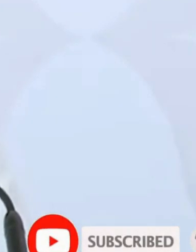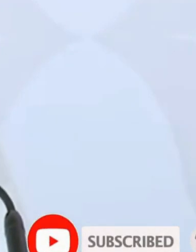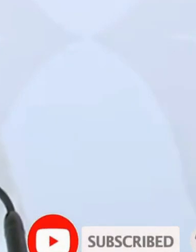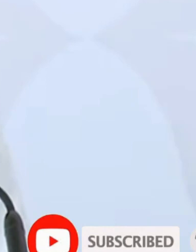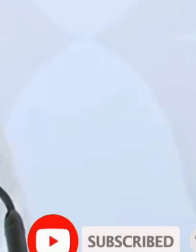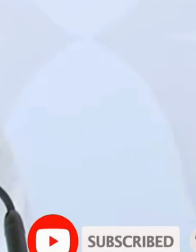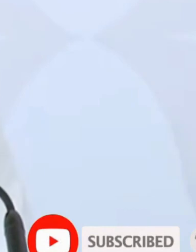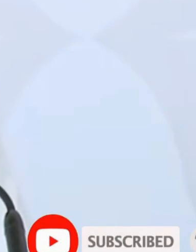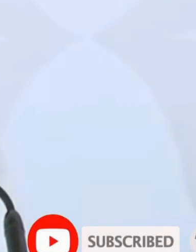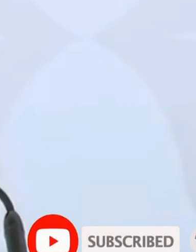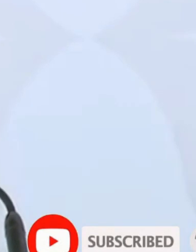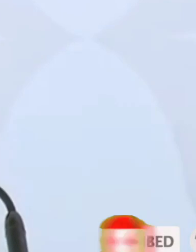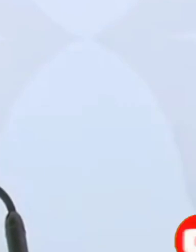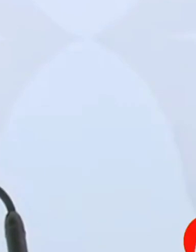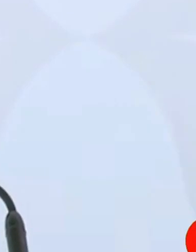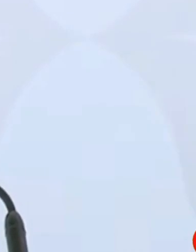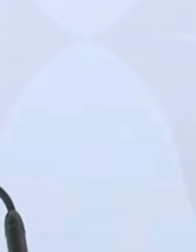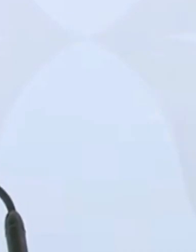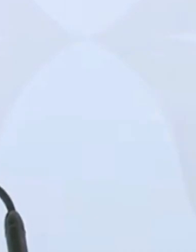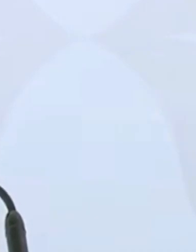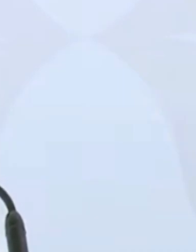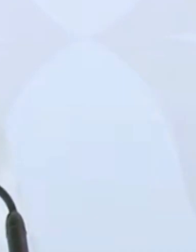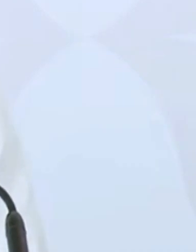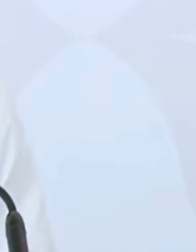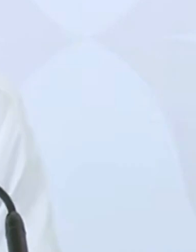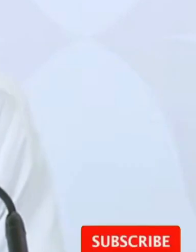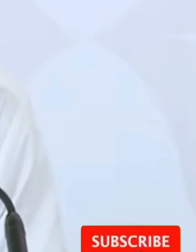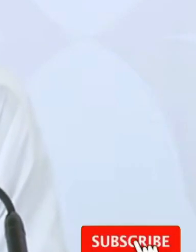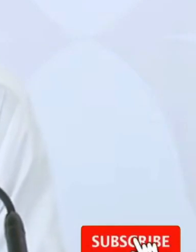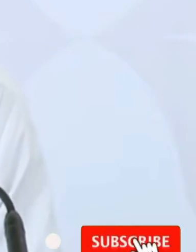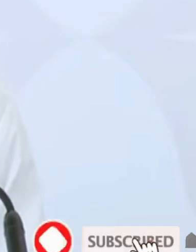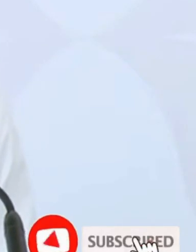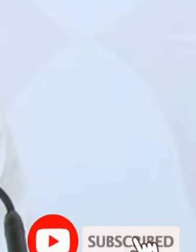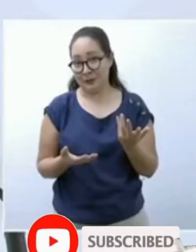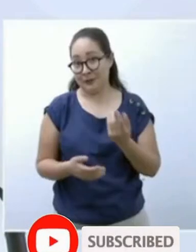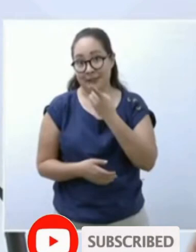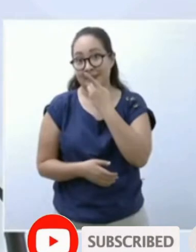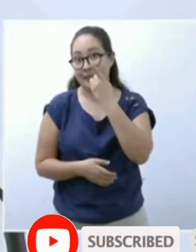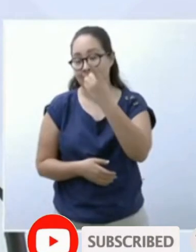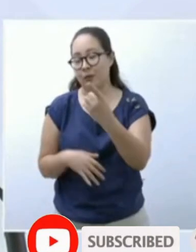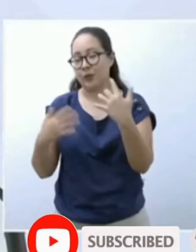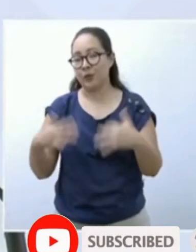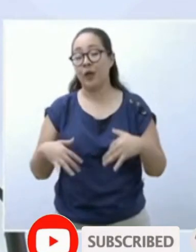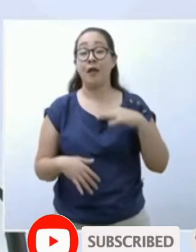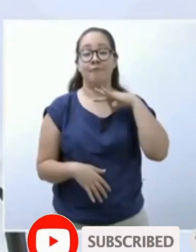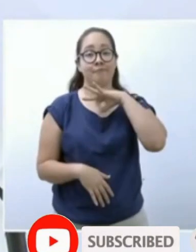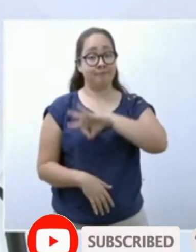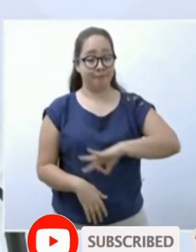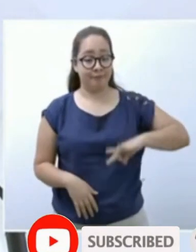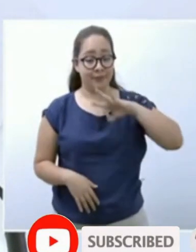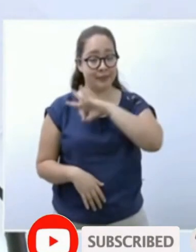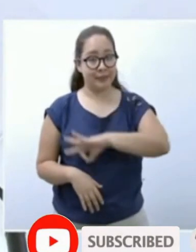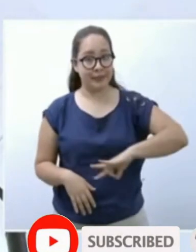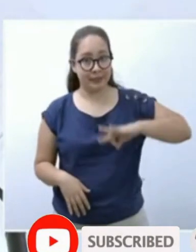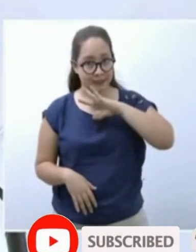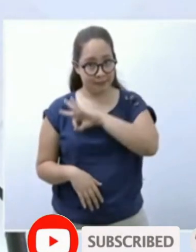Antes, quisiera hacer una felicitación. Es un